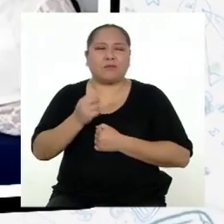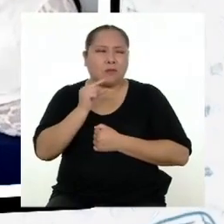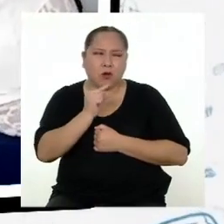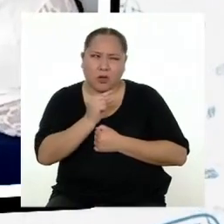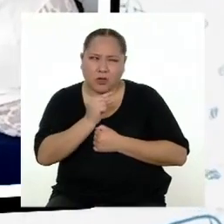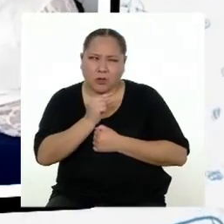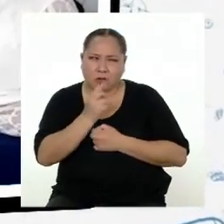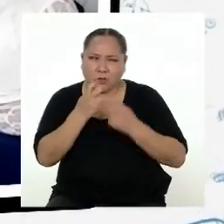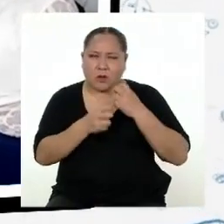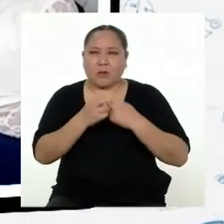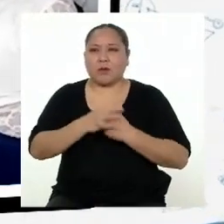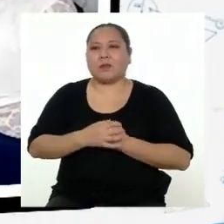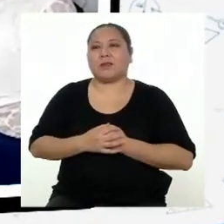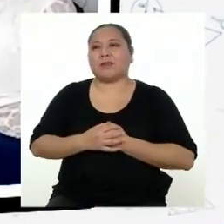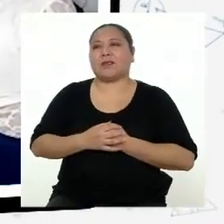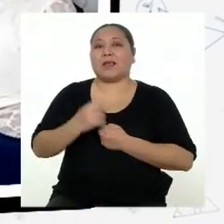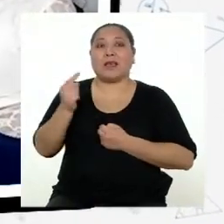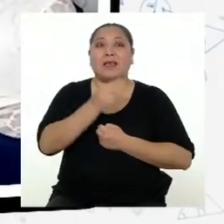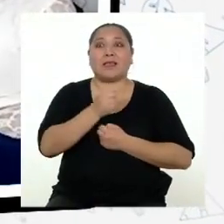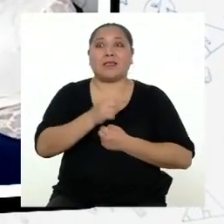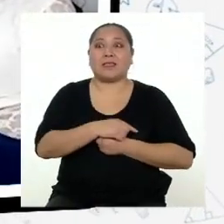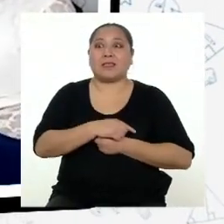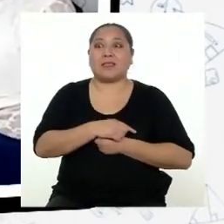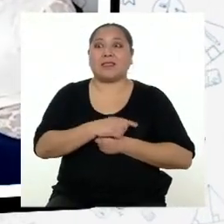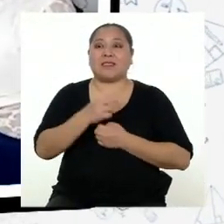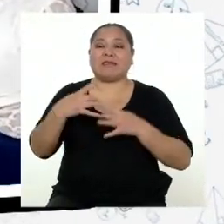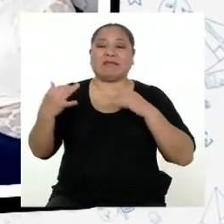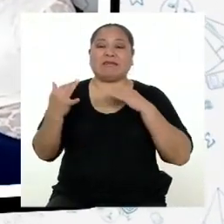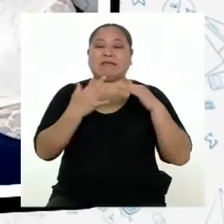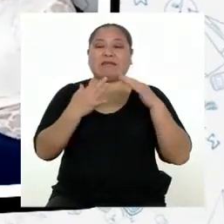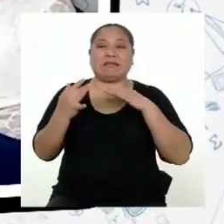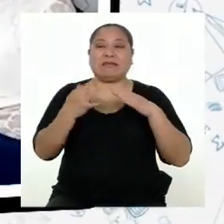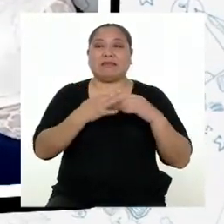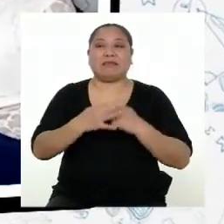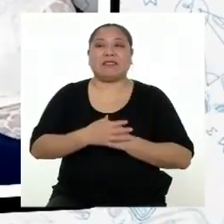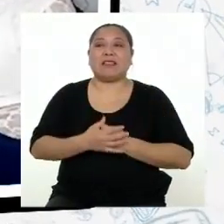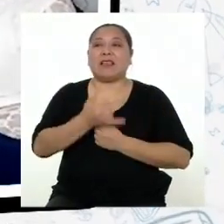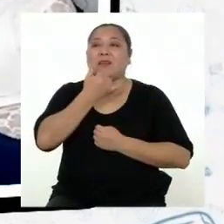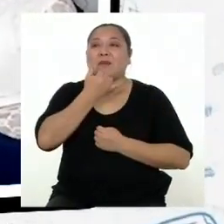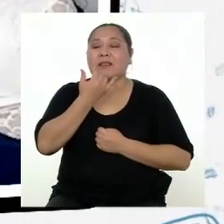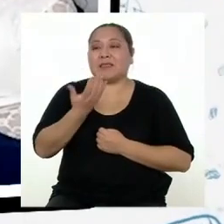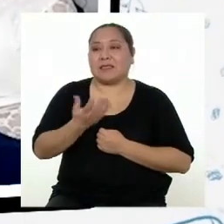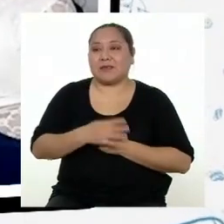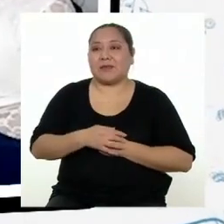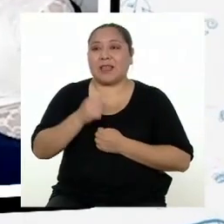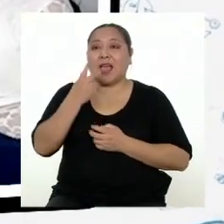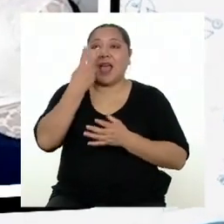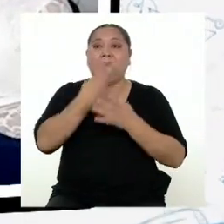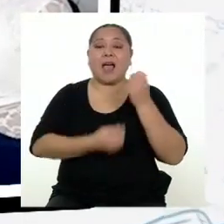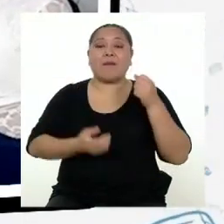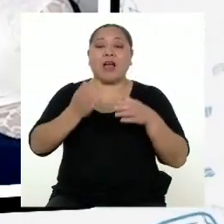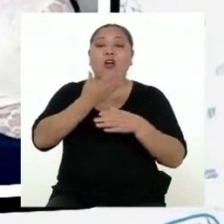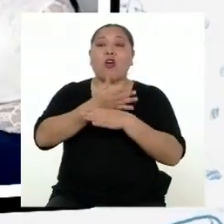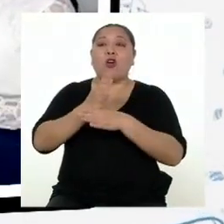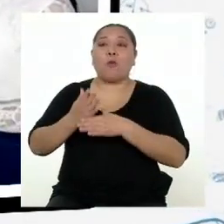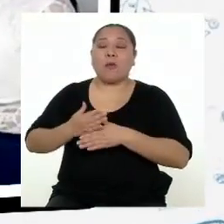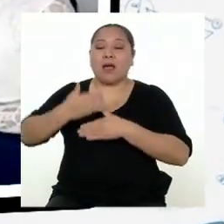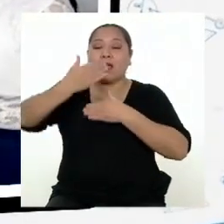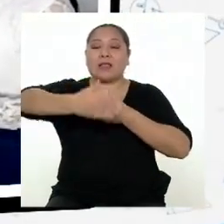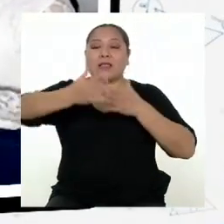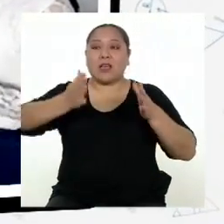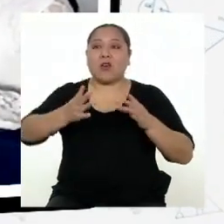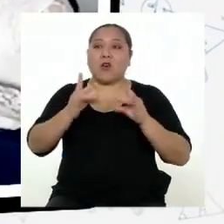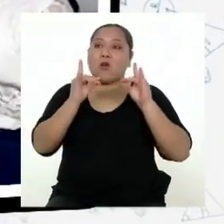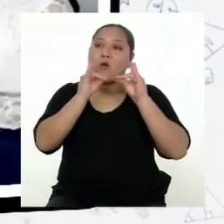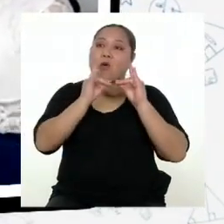Pequeños, estas chicas han estado en guerra. Lo que sucede es que ambas comparten el cuadro, pero como